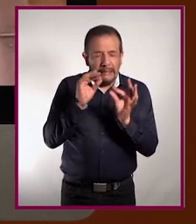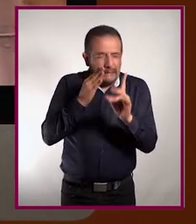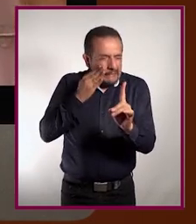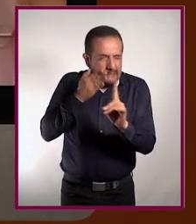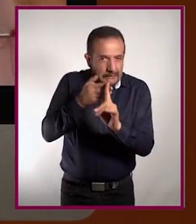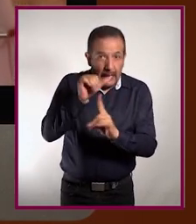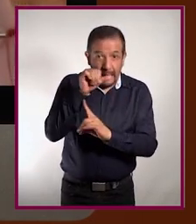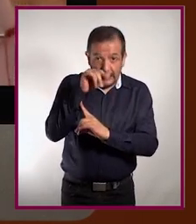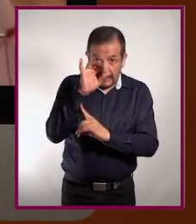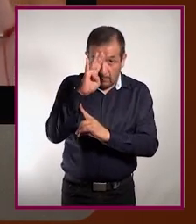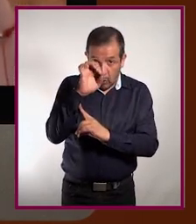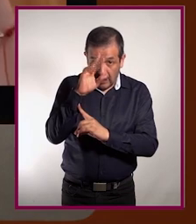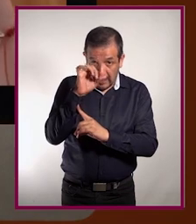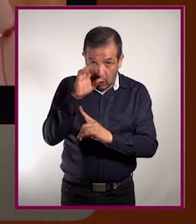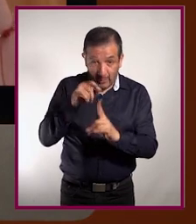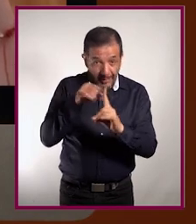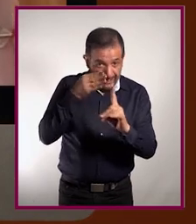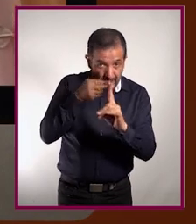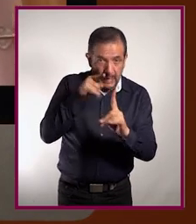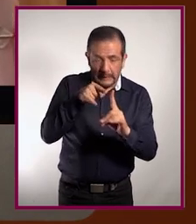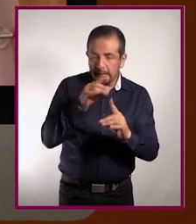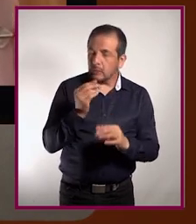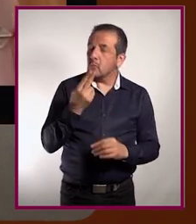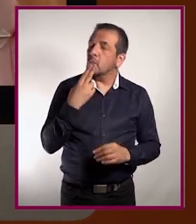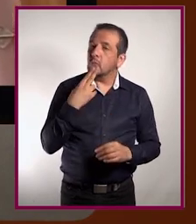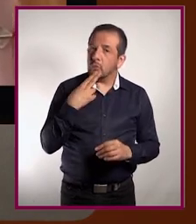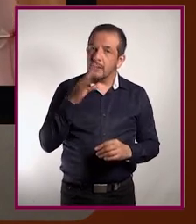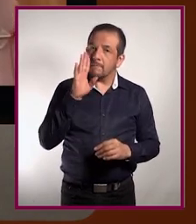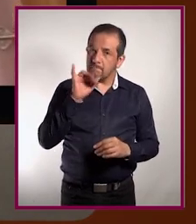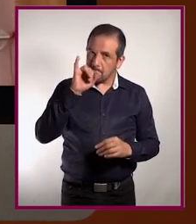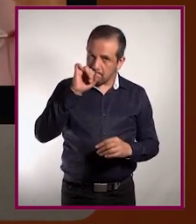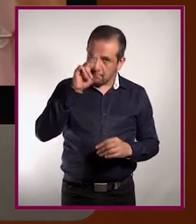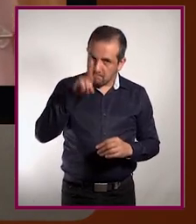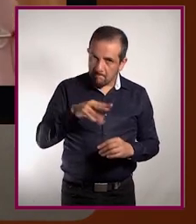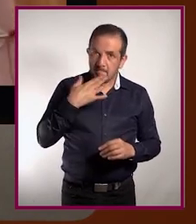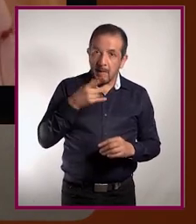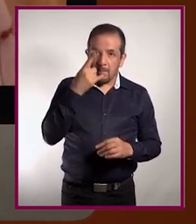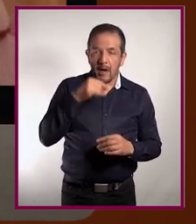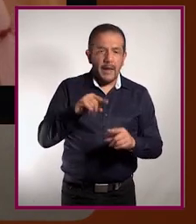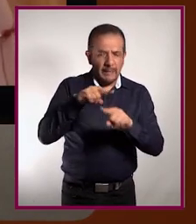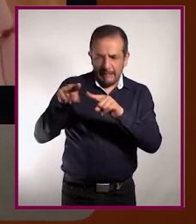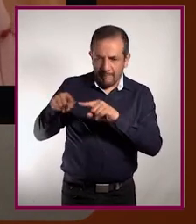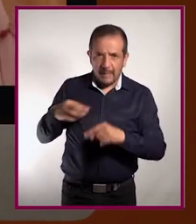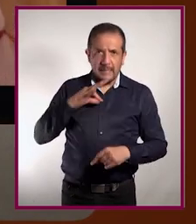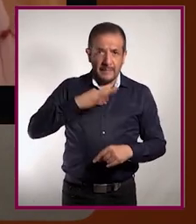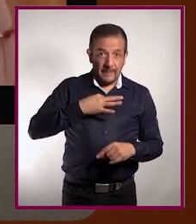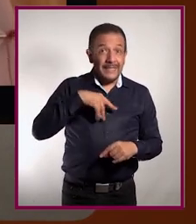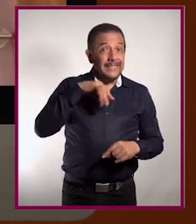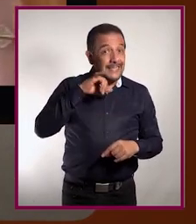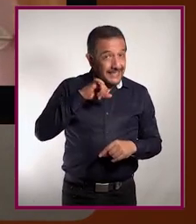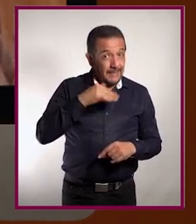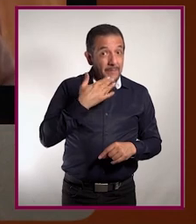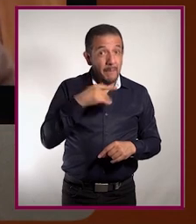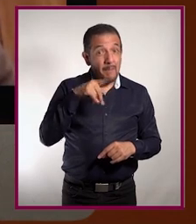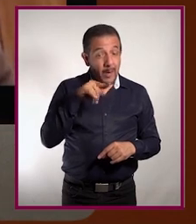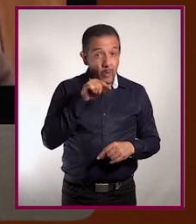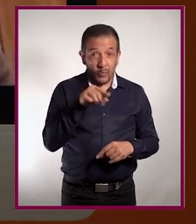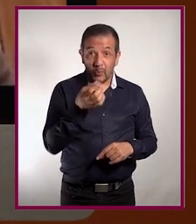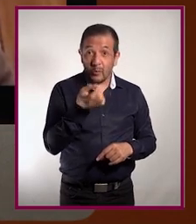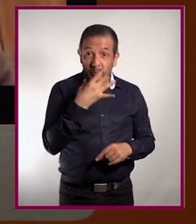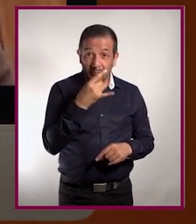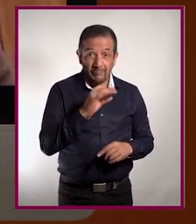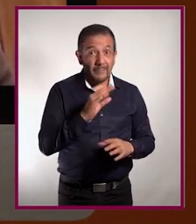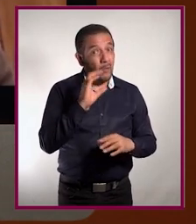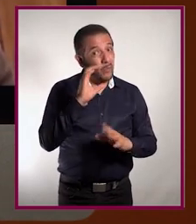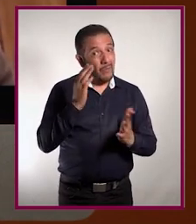antibióticos, los antibióticos por supuesto que son muy útiles para curar a muchas personas de muchas infecciones, pero también tienen sus